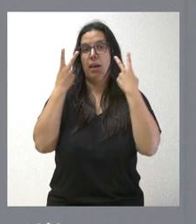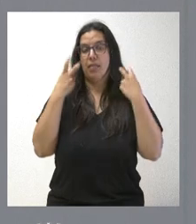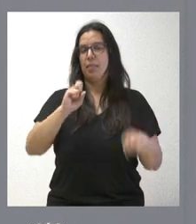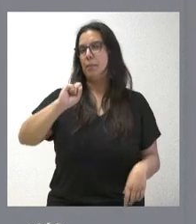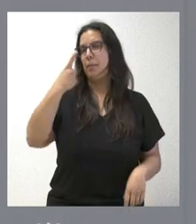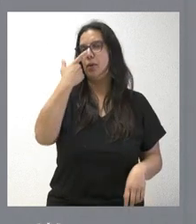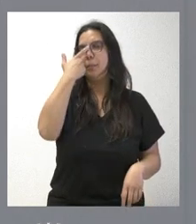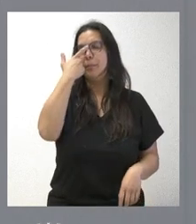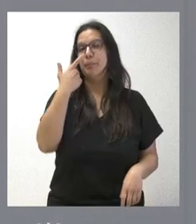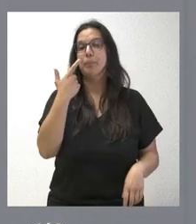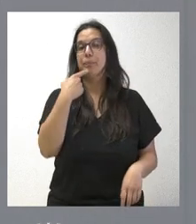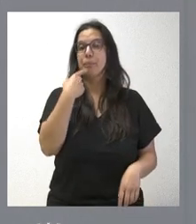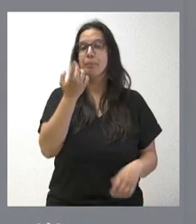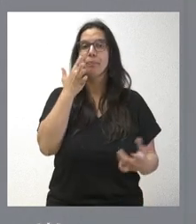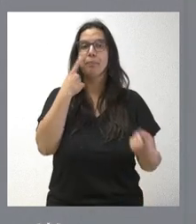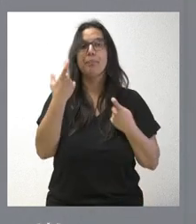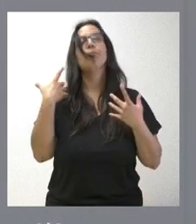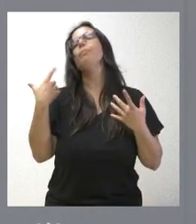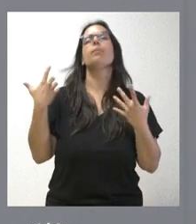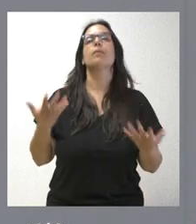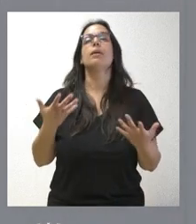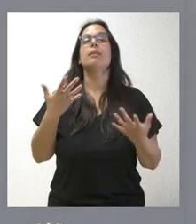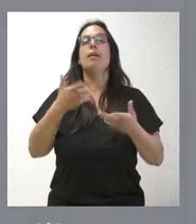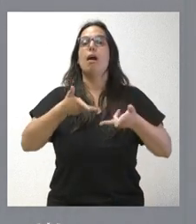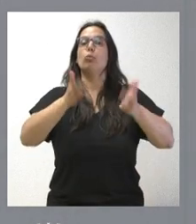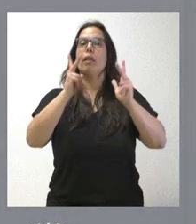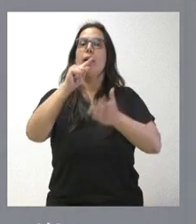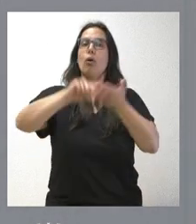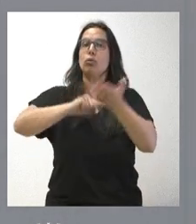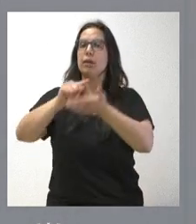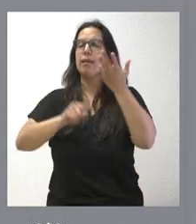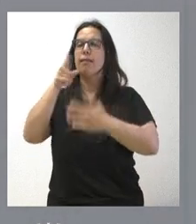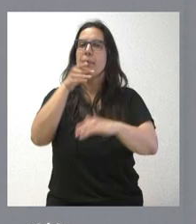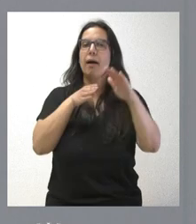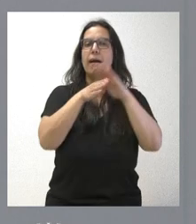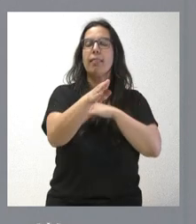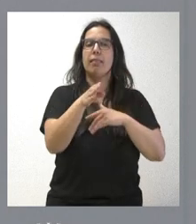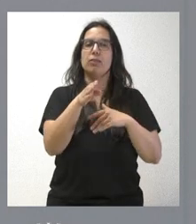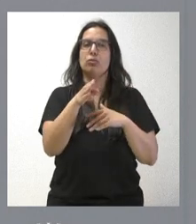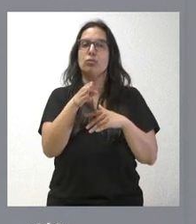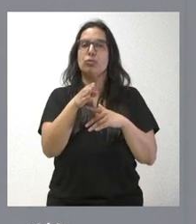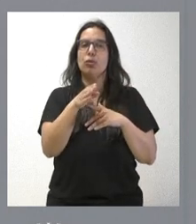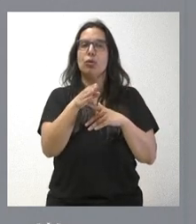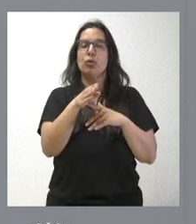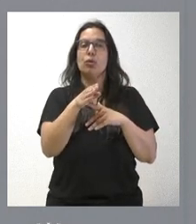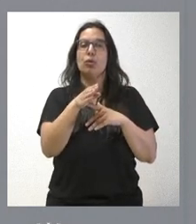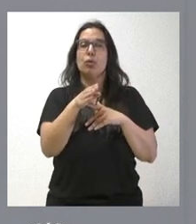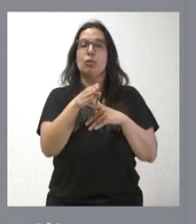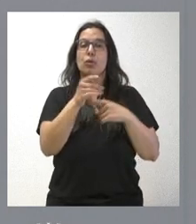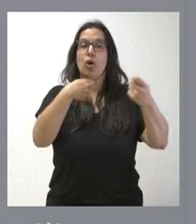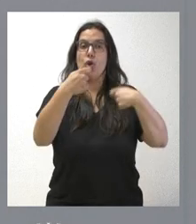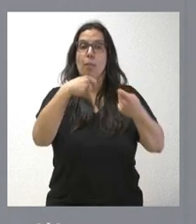en primer lugar, señalarles que se autoriza la contratación y el acceso a esta fuente de compras